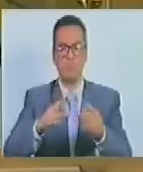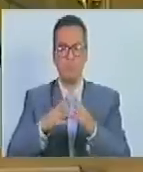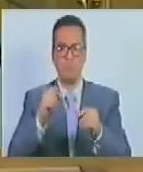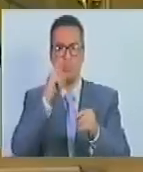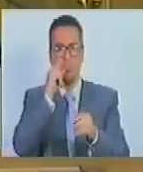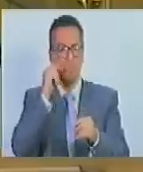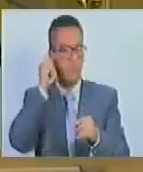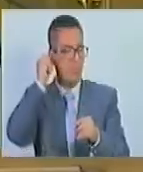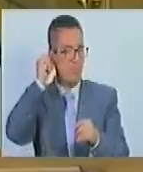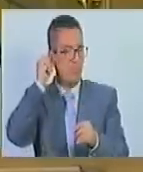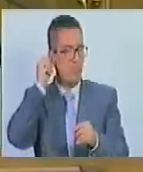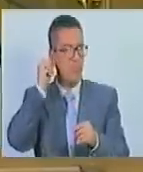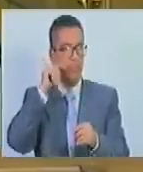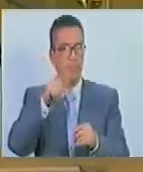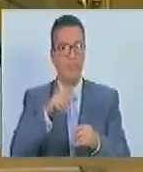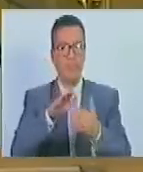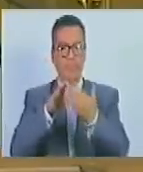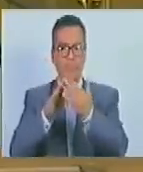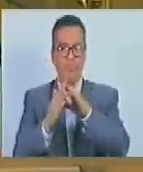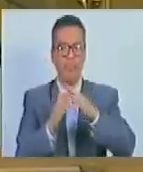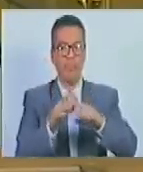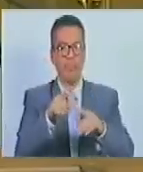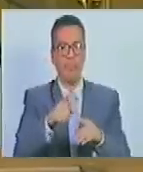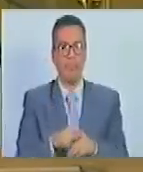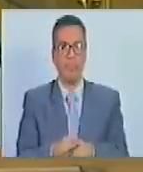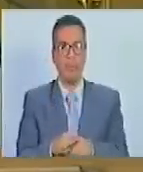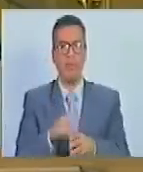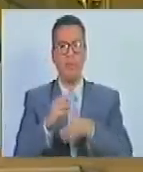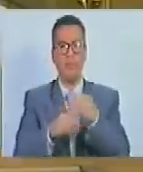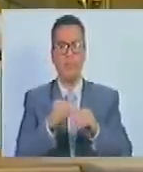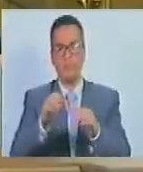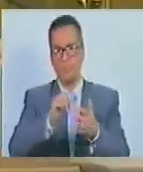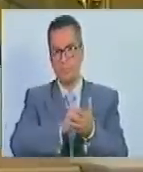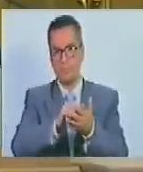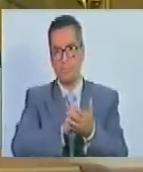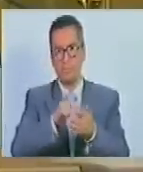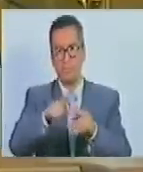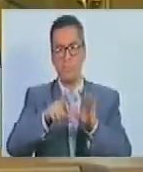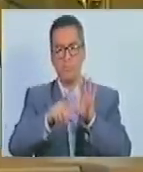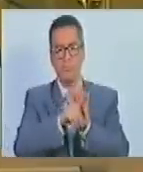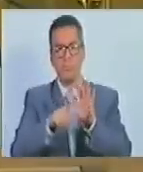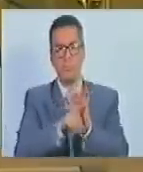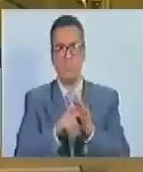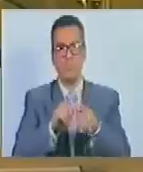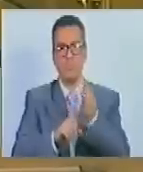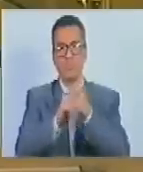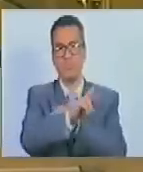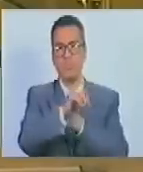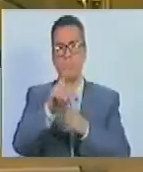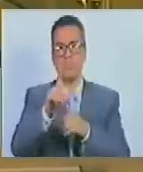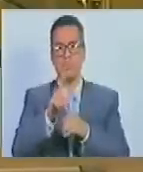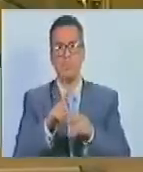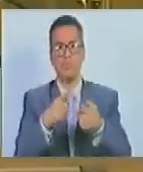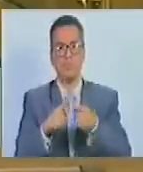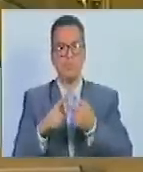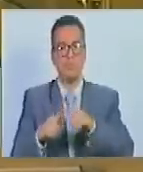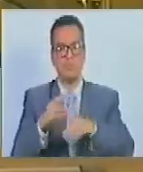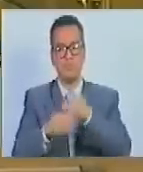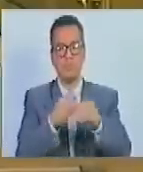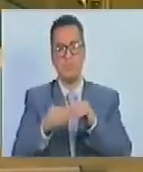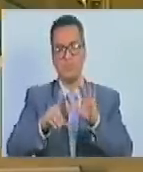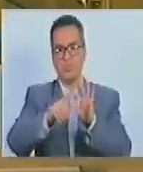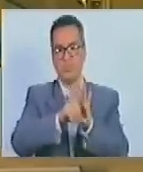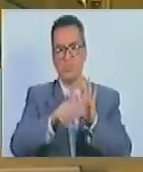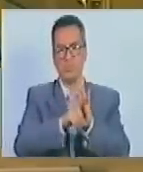ciudadanas y ciudadanos habitantes de la comunidad. De acuerdo a lo establecido en la presente ley, veintiuno, las demás que establezca la